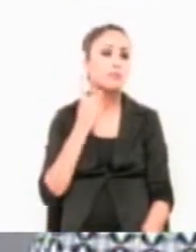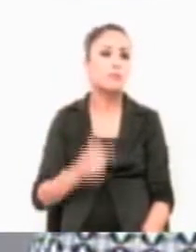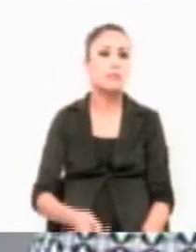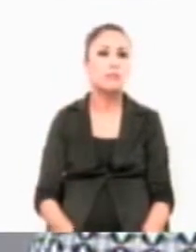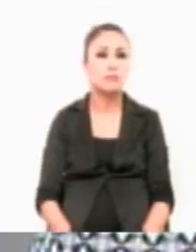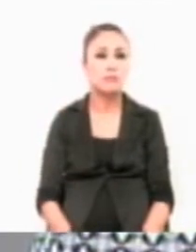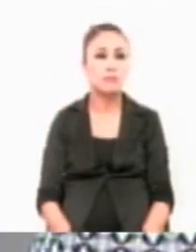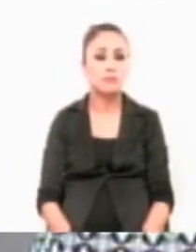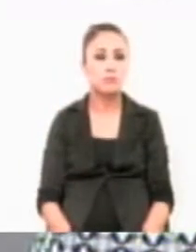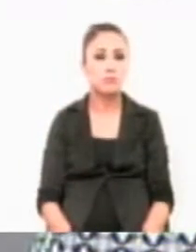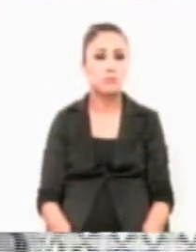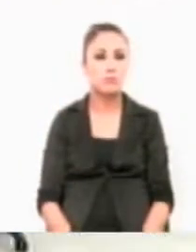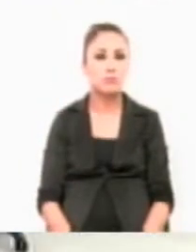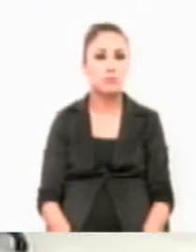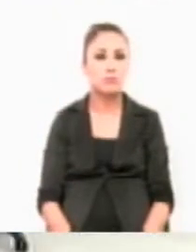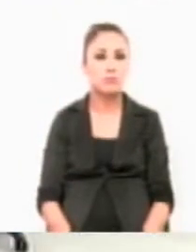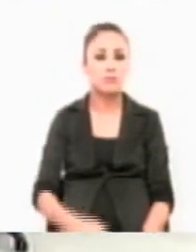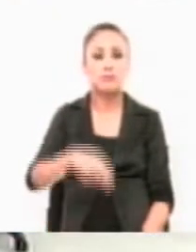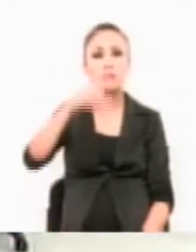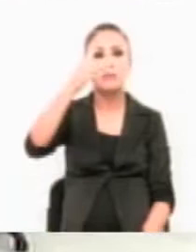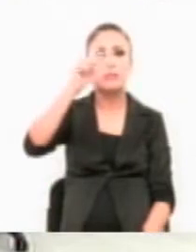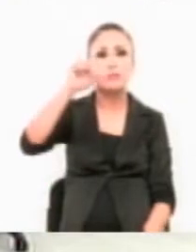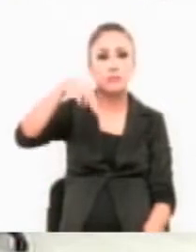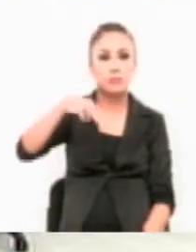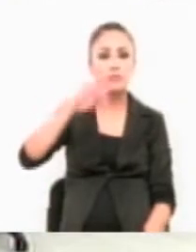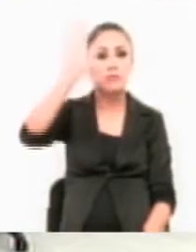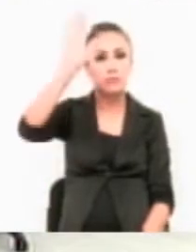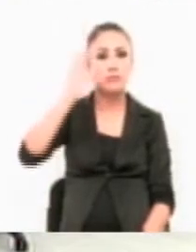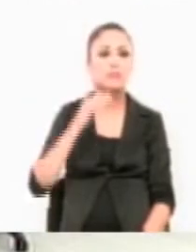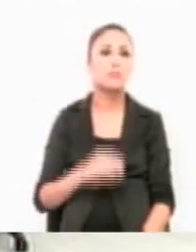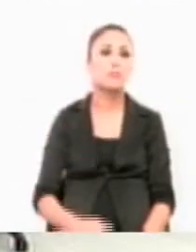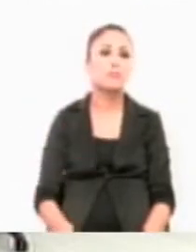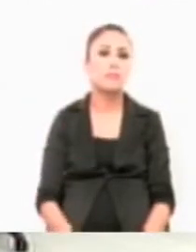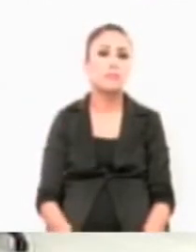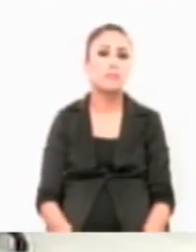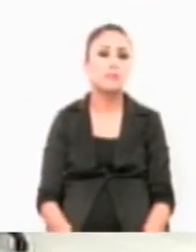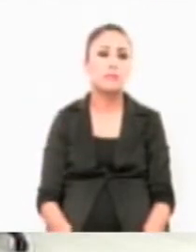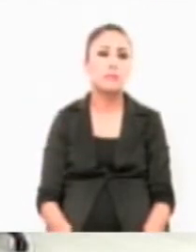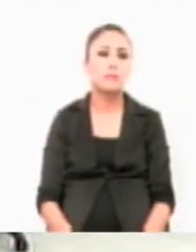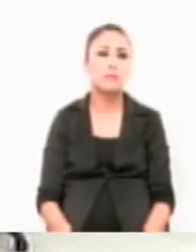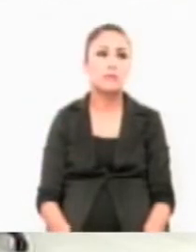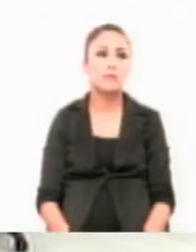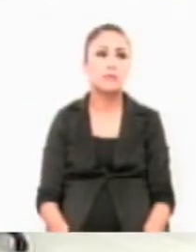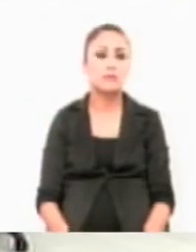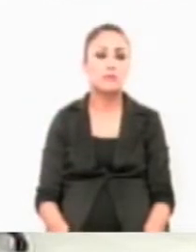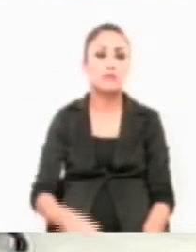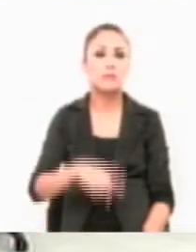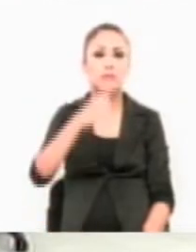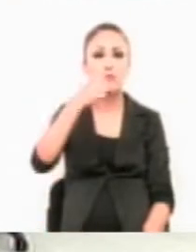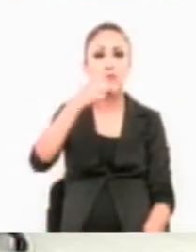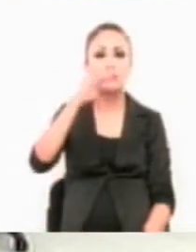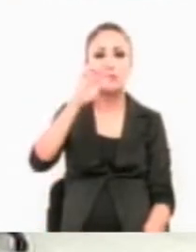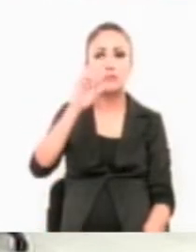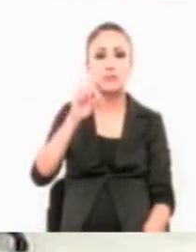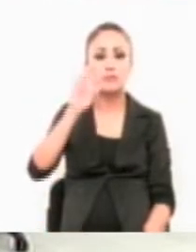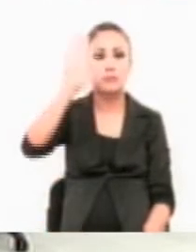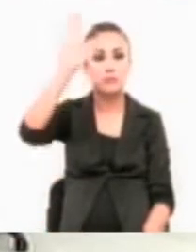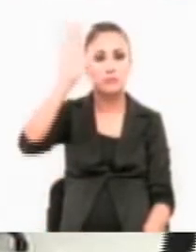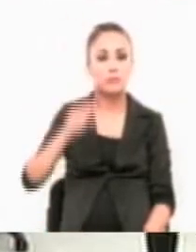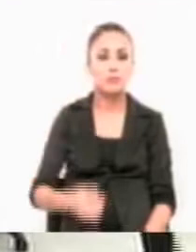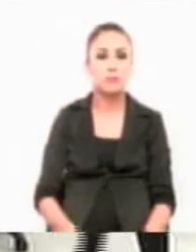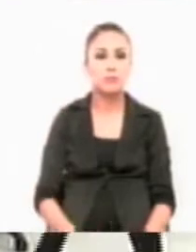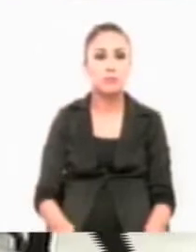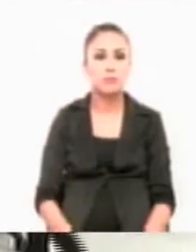Partido Acción Nacional. Presente. Partido Revolucionario Institucional. Presente. Partido de la Revolución Democrática.